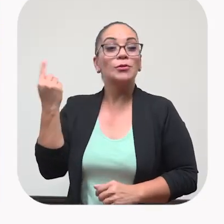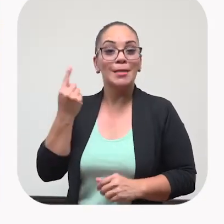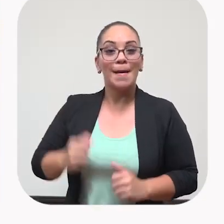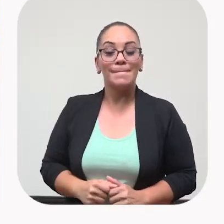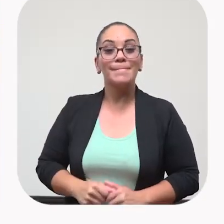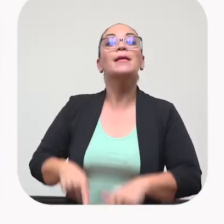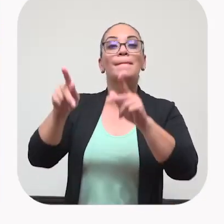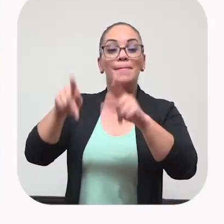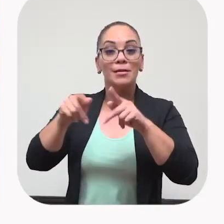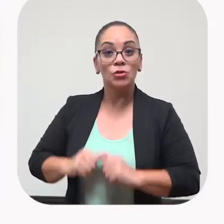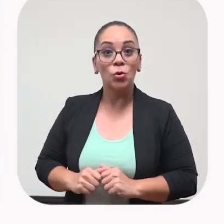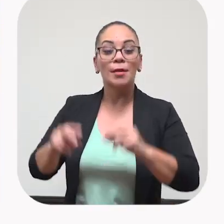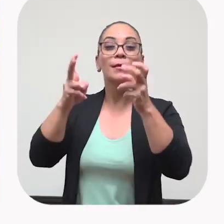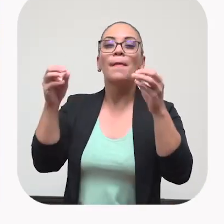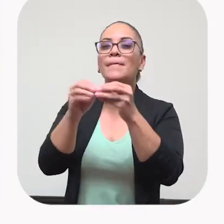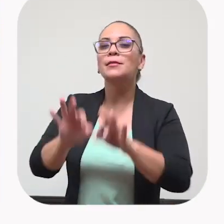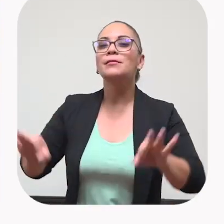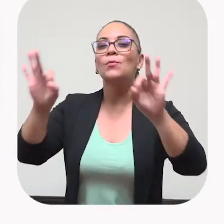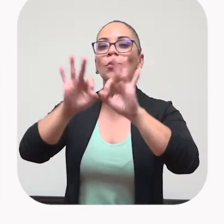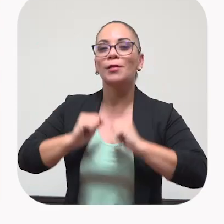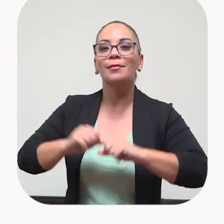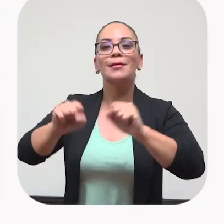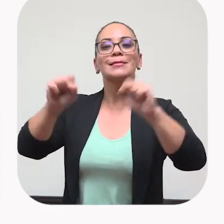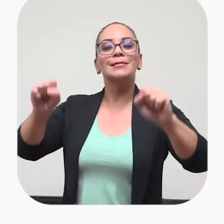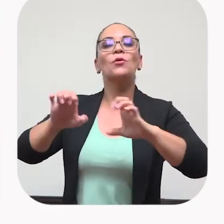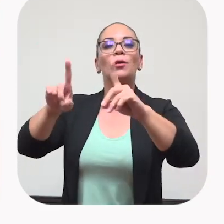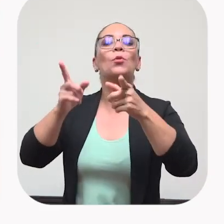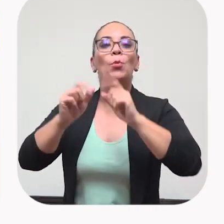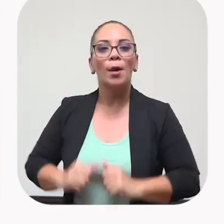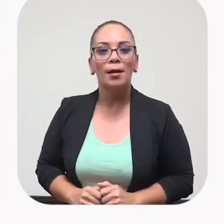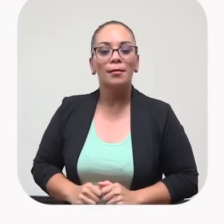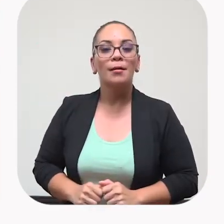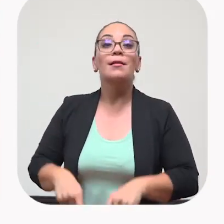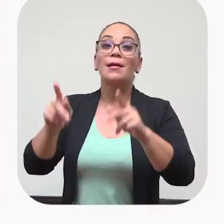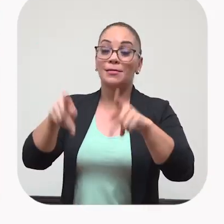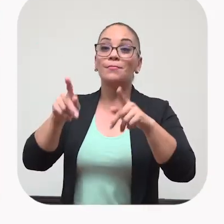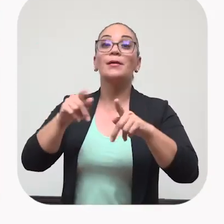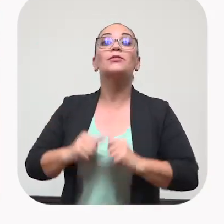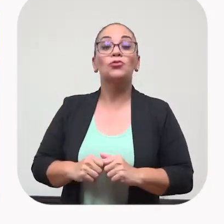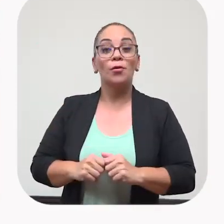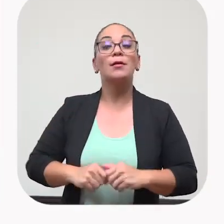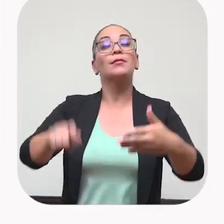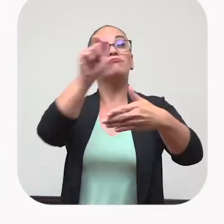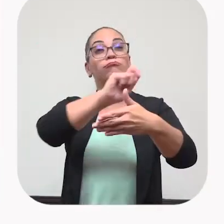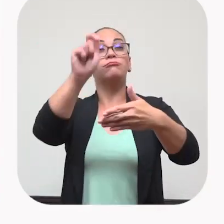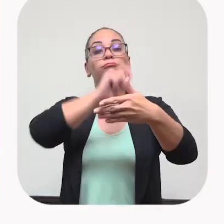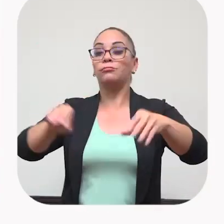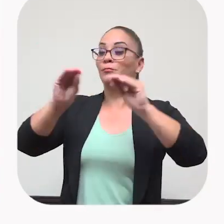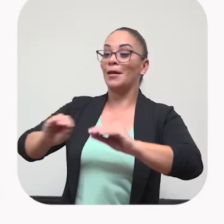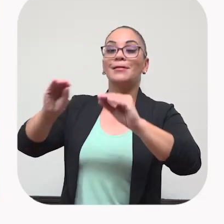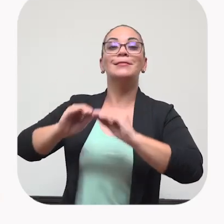hemos dicho siempre, la persona, el tema más importante del sistema educativo, es quien se para de la espalda de la pizarra.